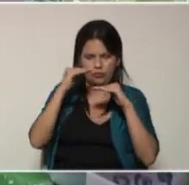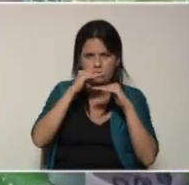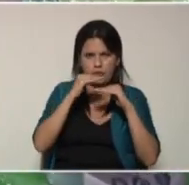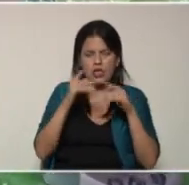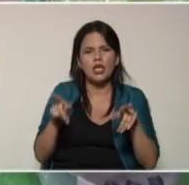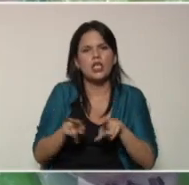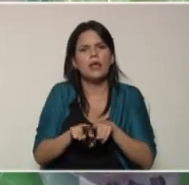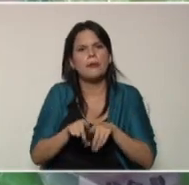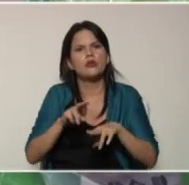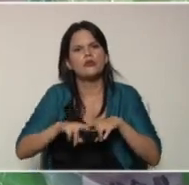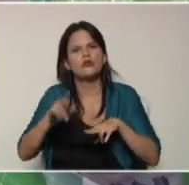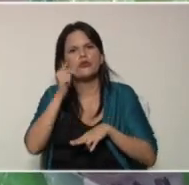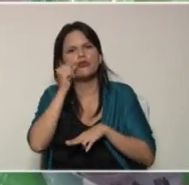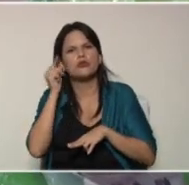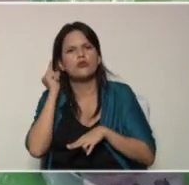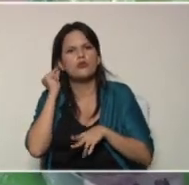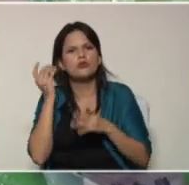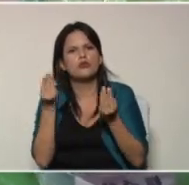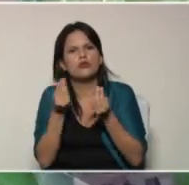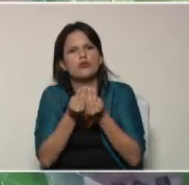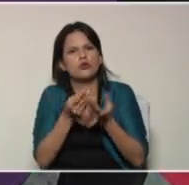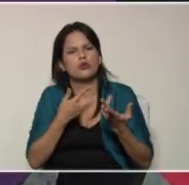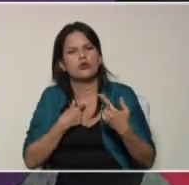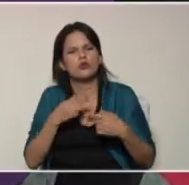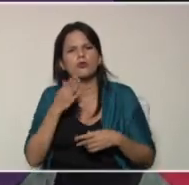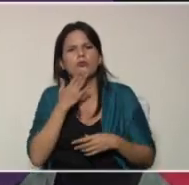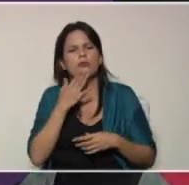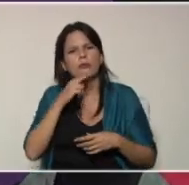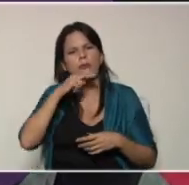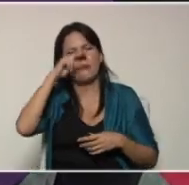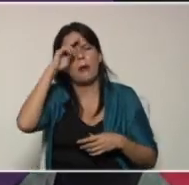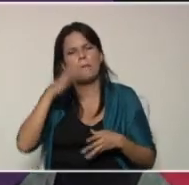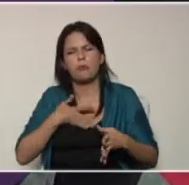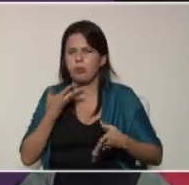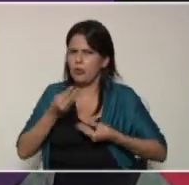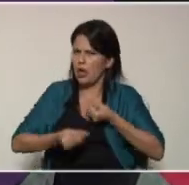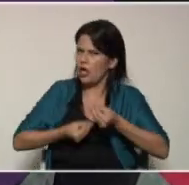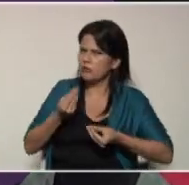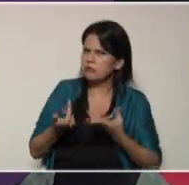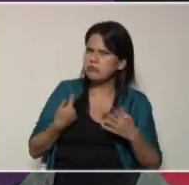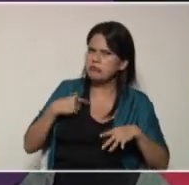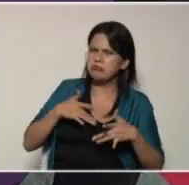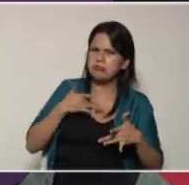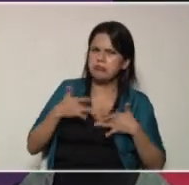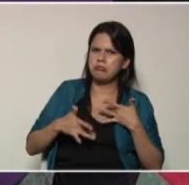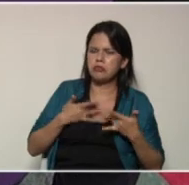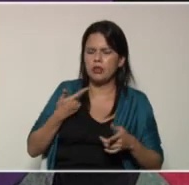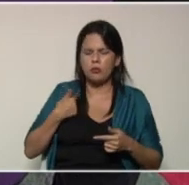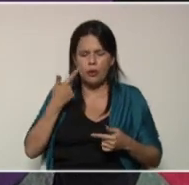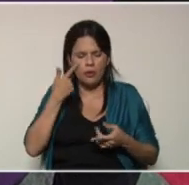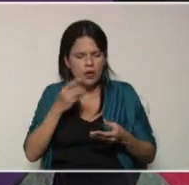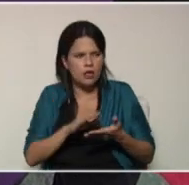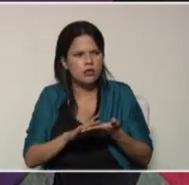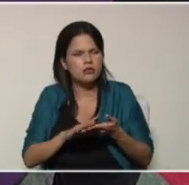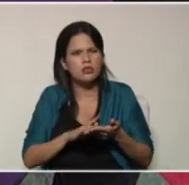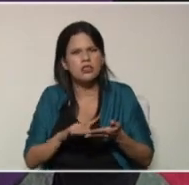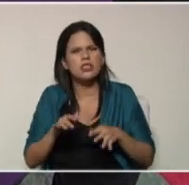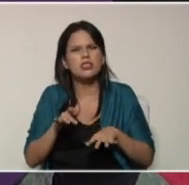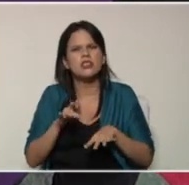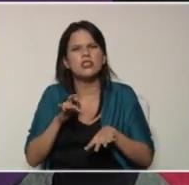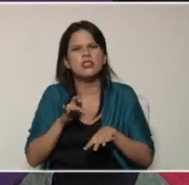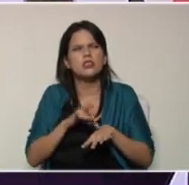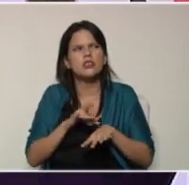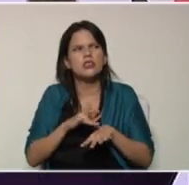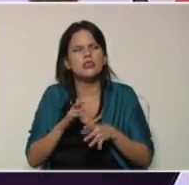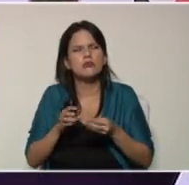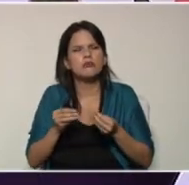las niñas y los niños en compañía de sus representantes pueden hacer este tipo de actividades y hasta pueden comparar textura y así pueden